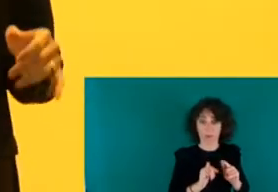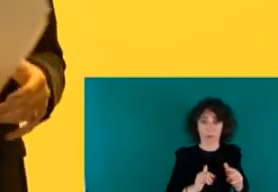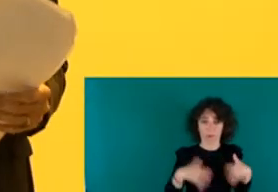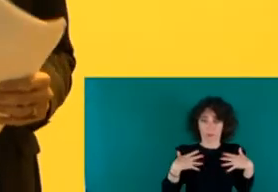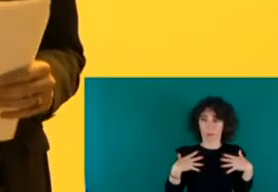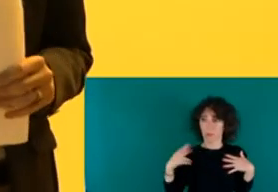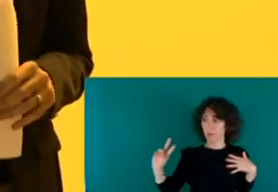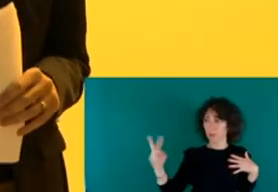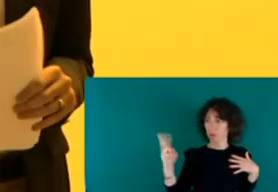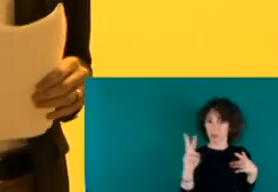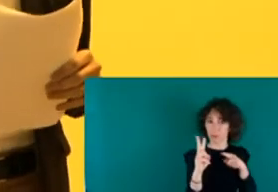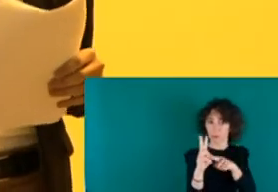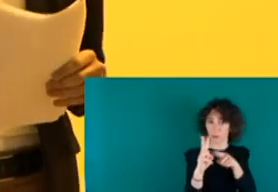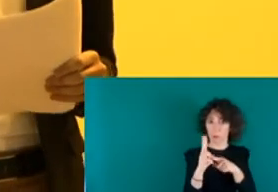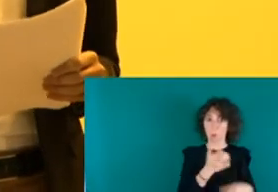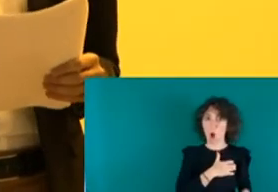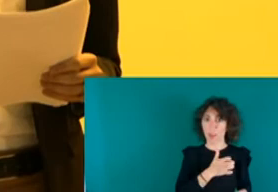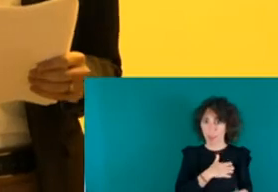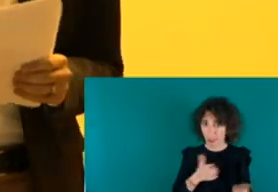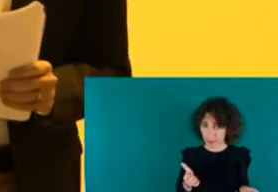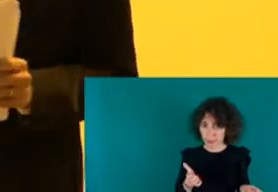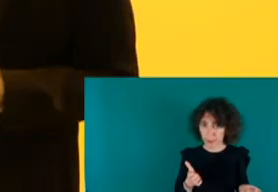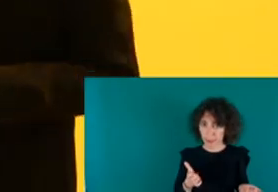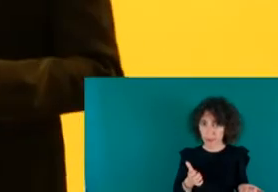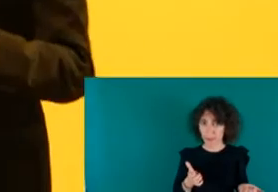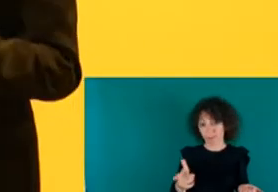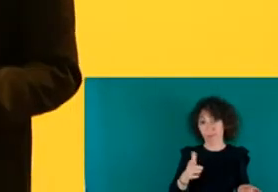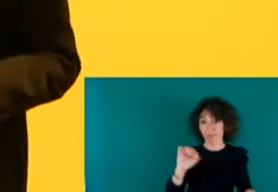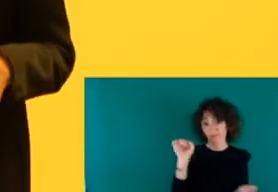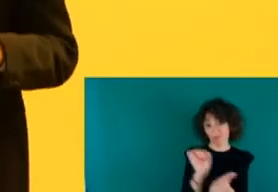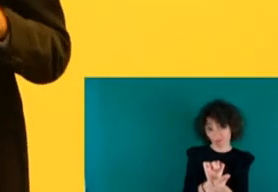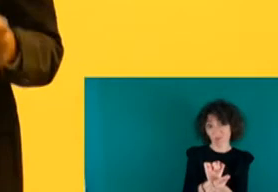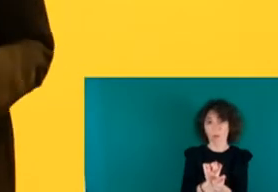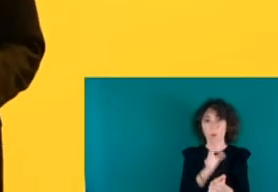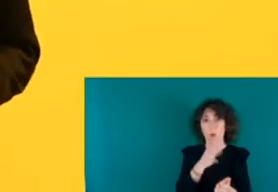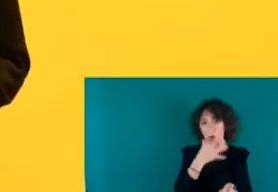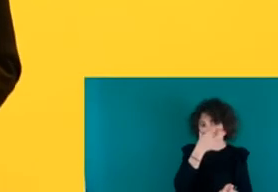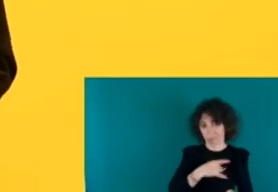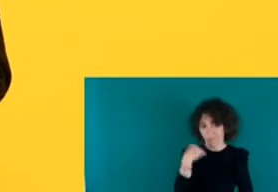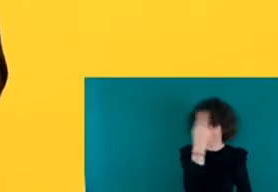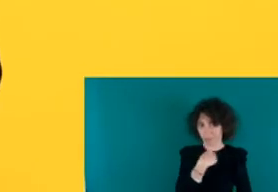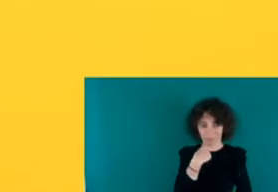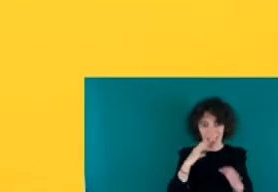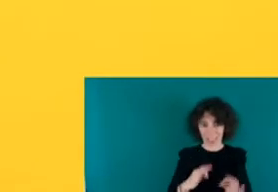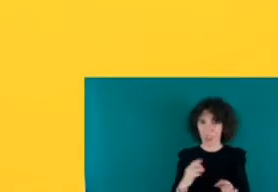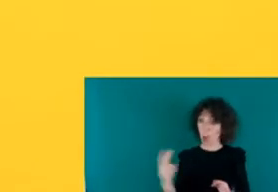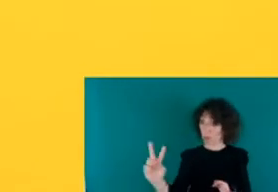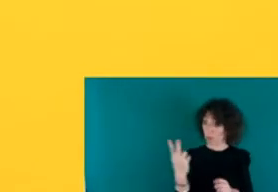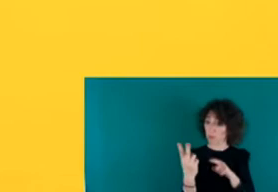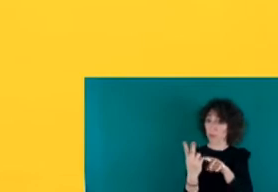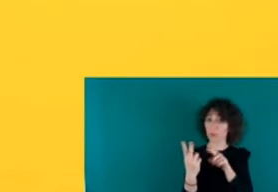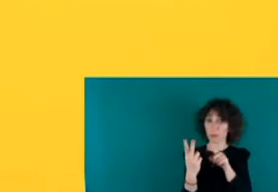esto es detenciones raciales, venían dos policías y te decían, déjeme su